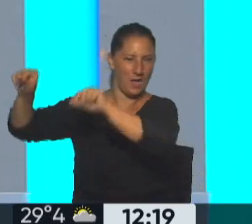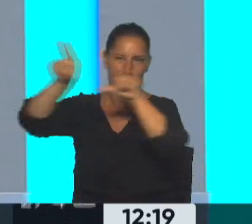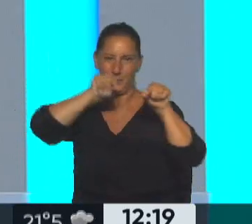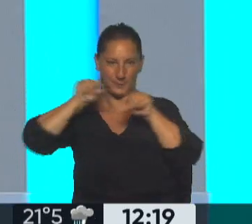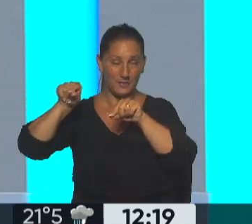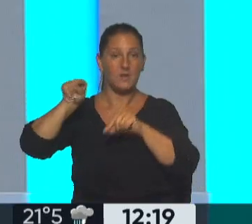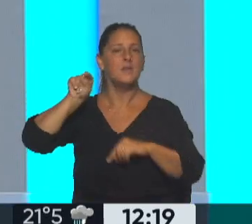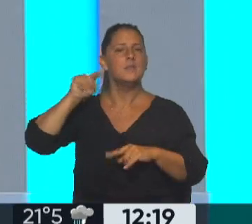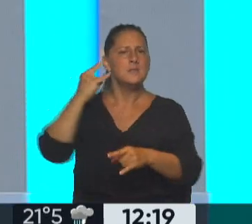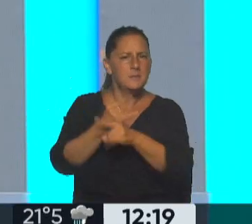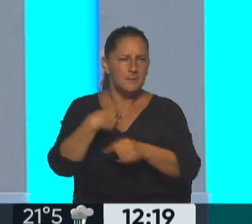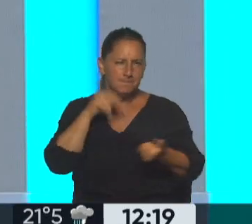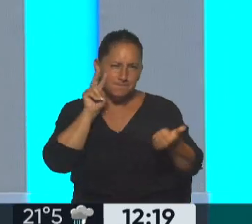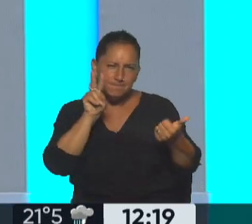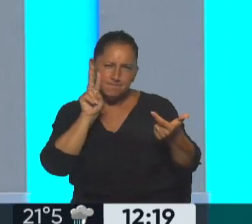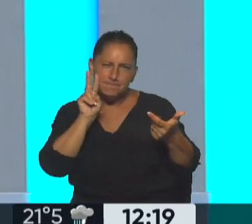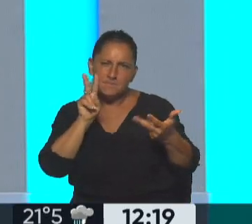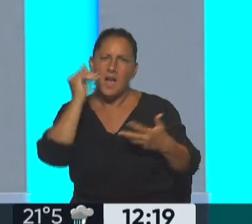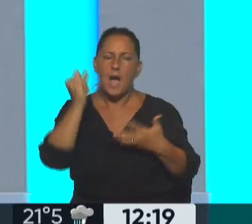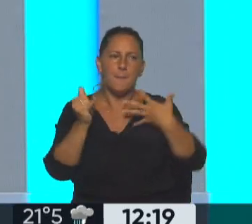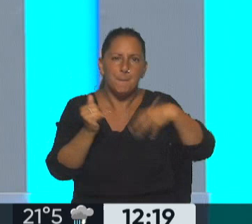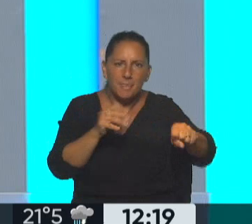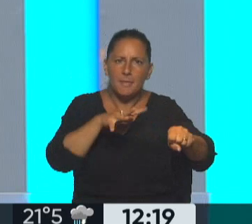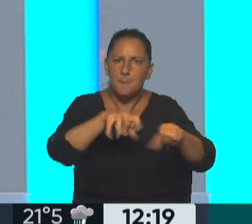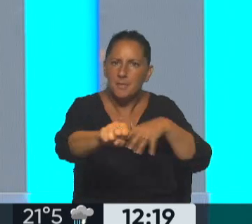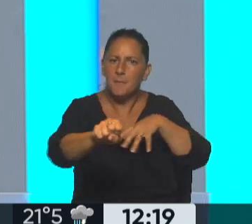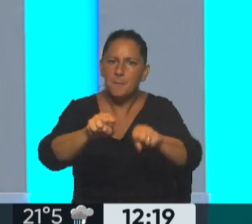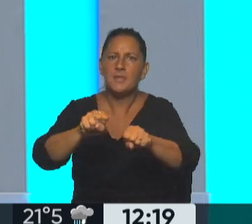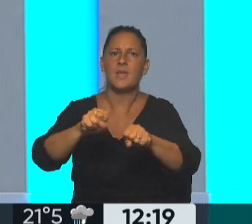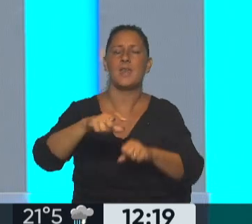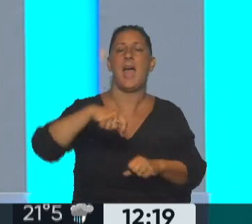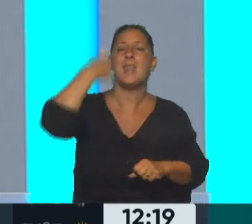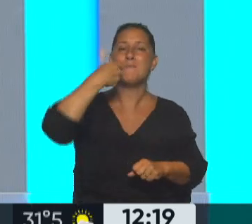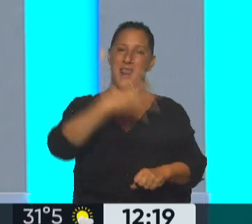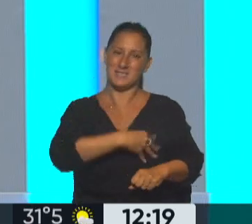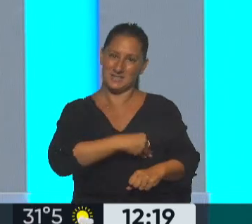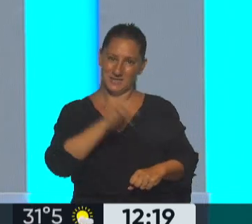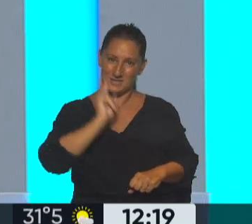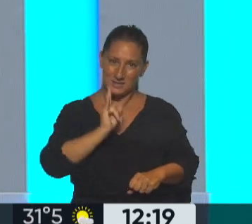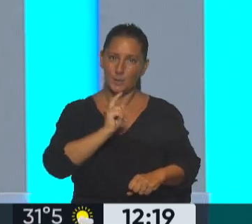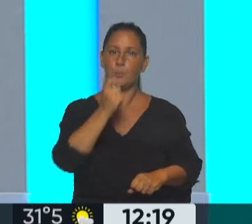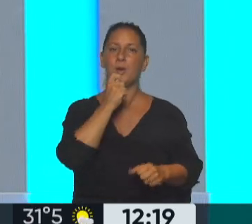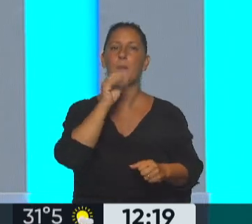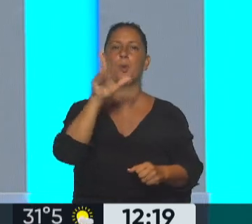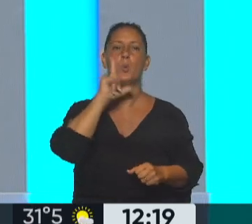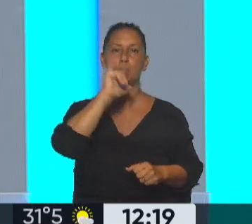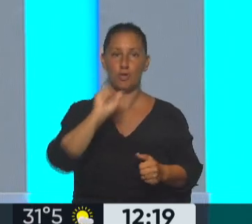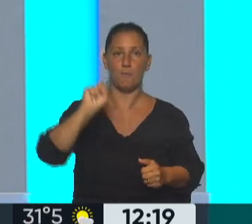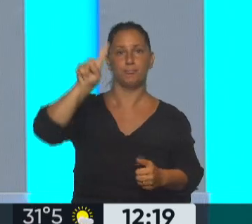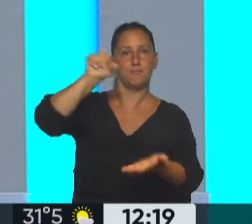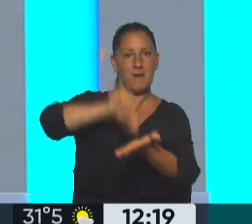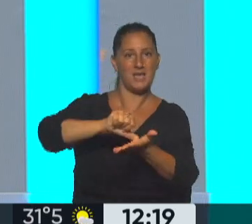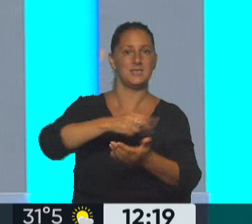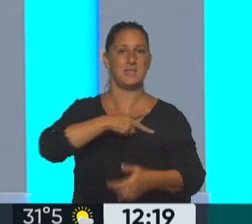todo el tiempo estamos viendo que se detectan casos en mamíferos, por ejemplo, en bisones, en Dinamarca,